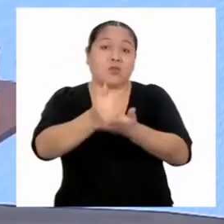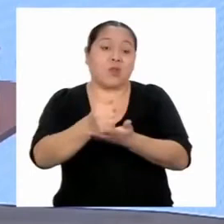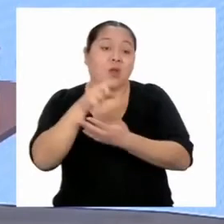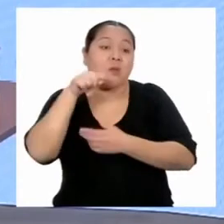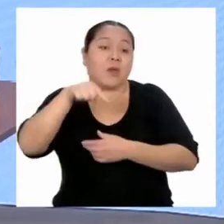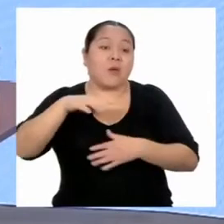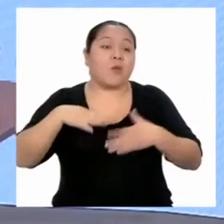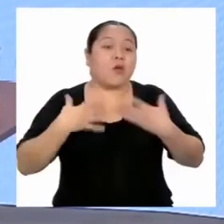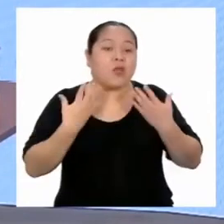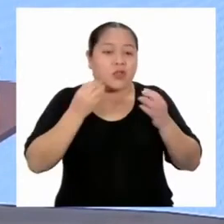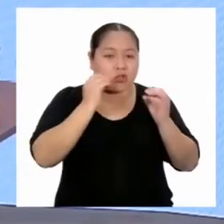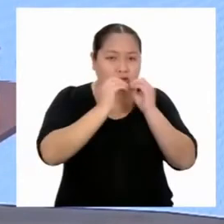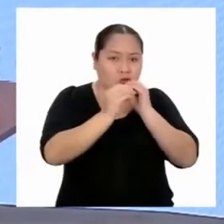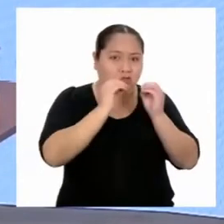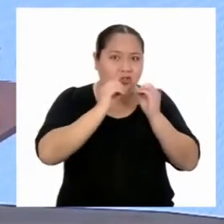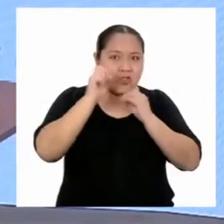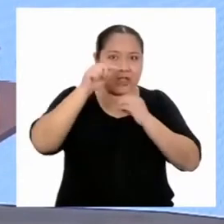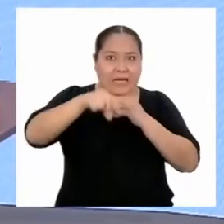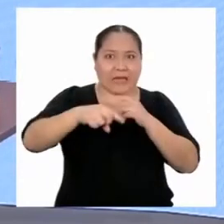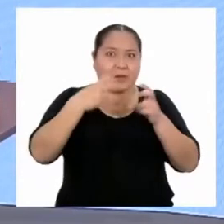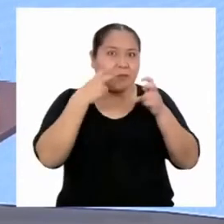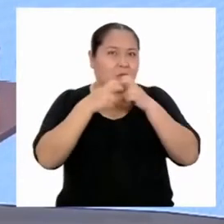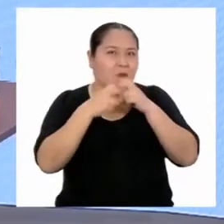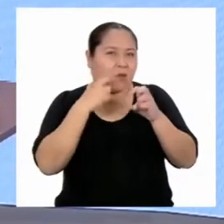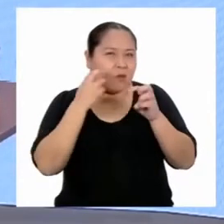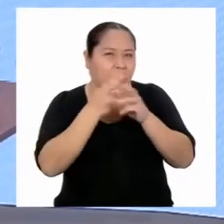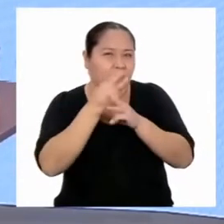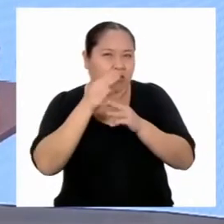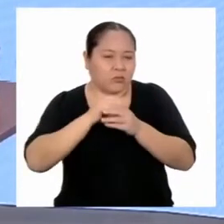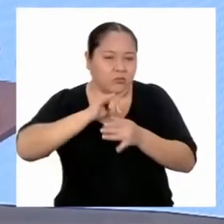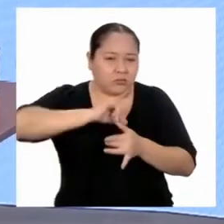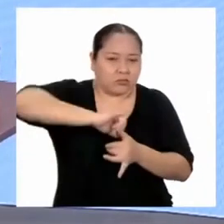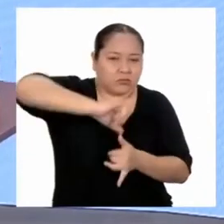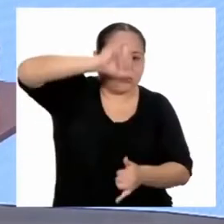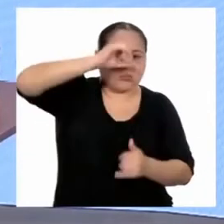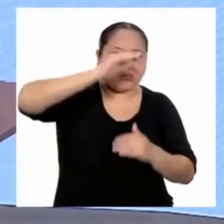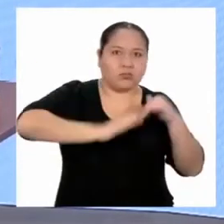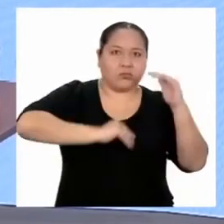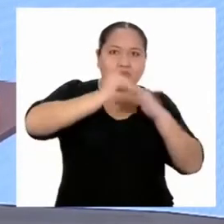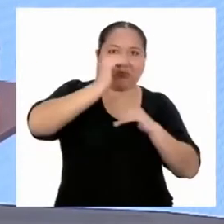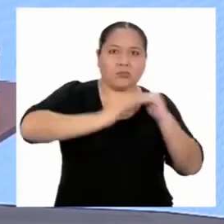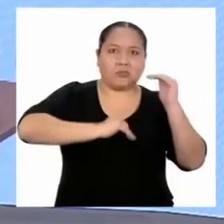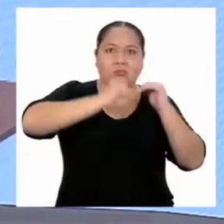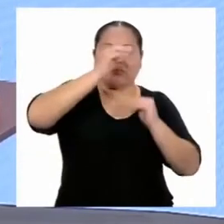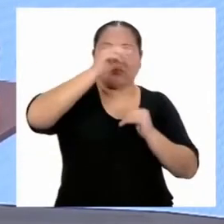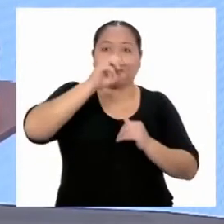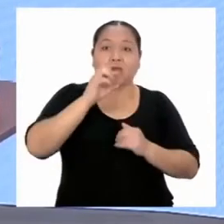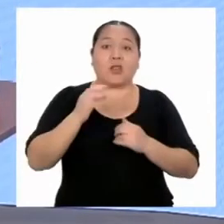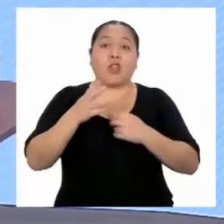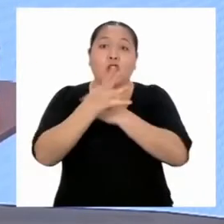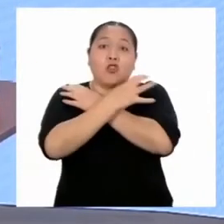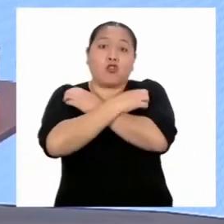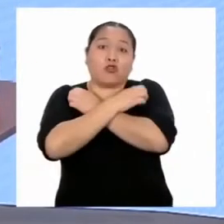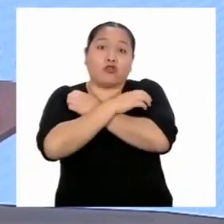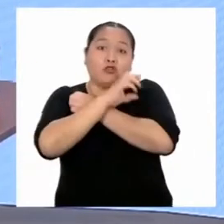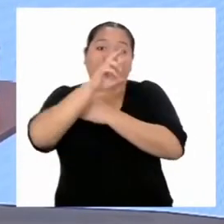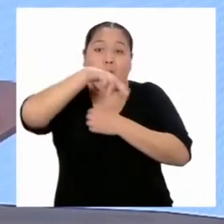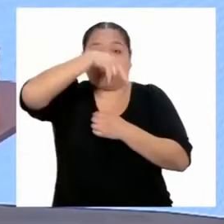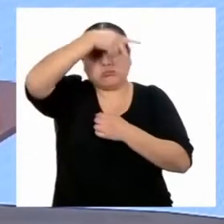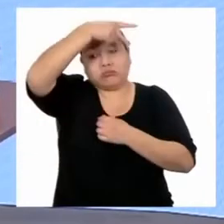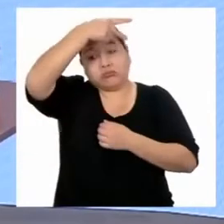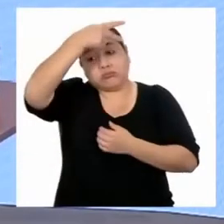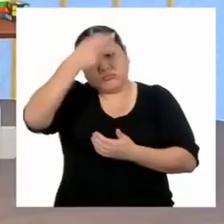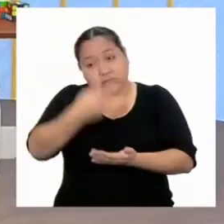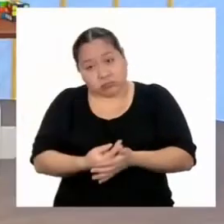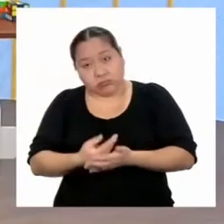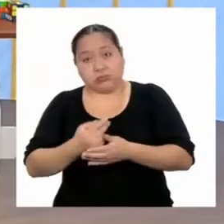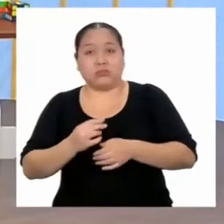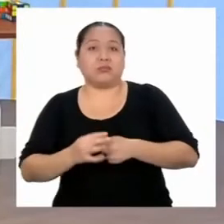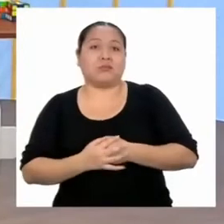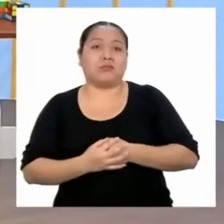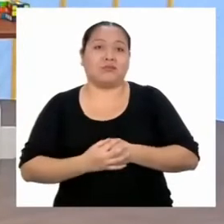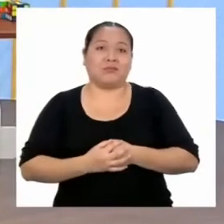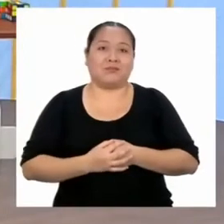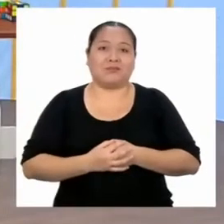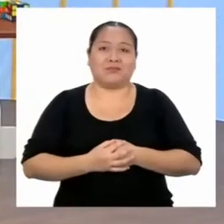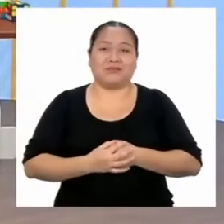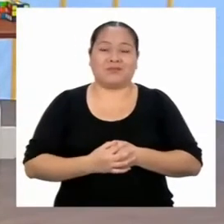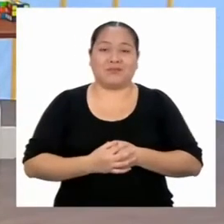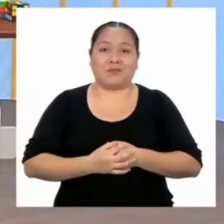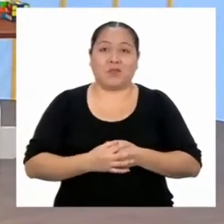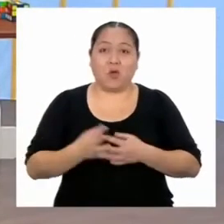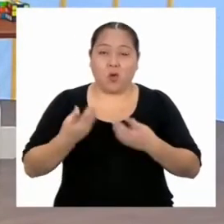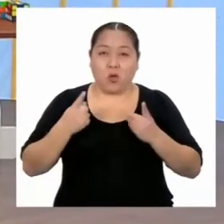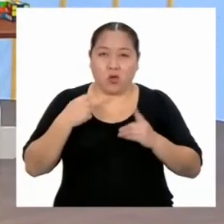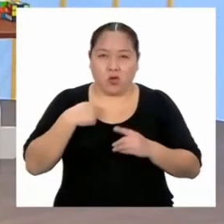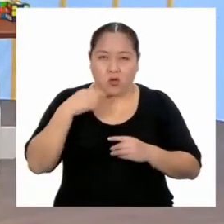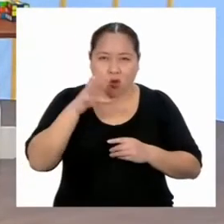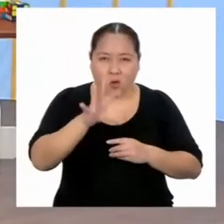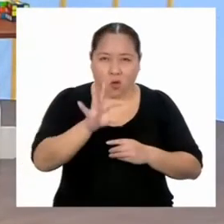resolver el misterio matemático de hallar la altura del edificio de donde Osito de Peluche se tropezó y cayó. Y cuando